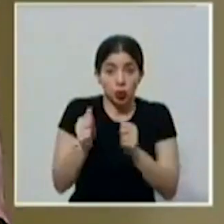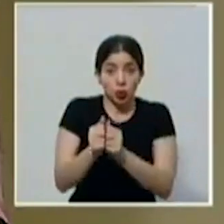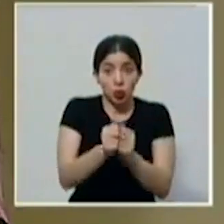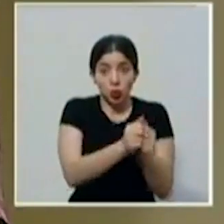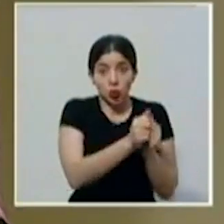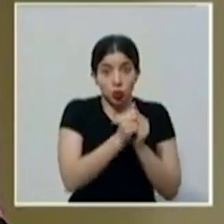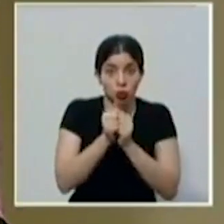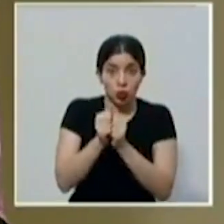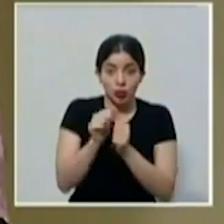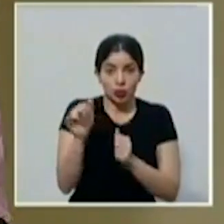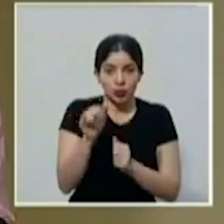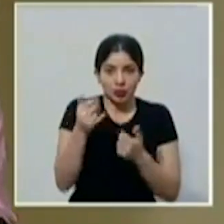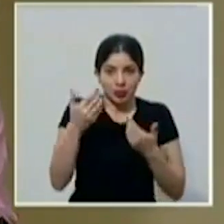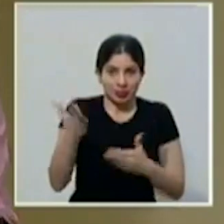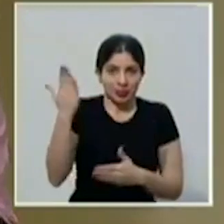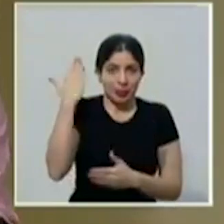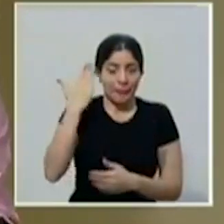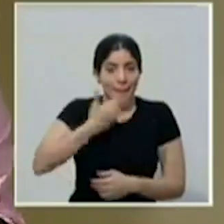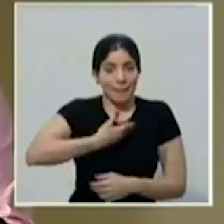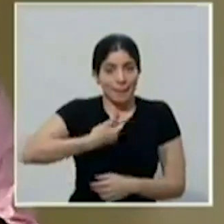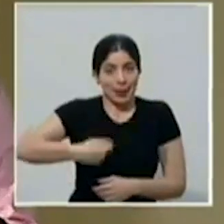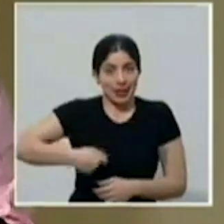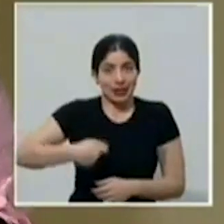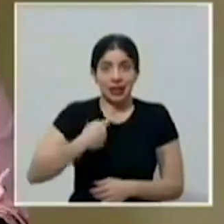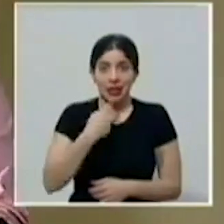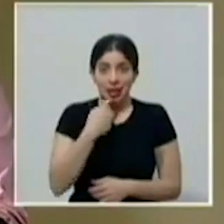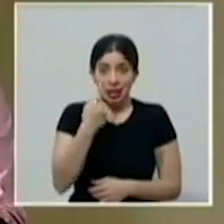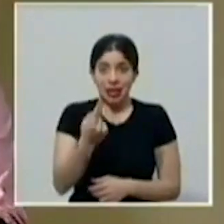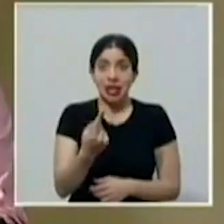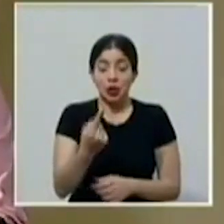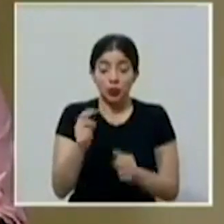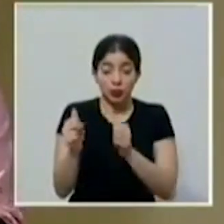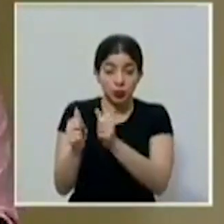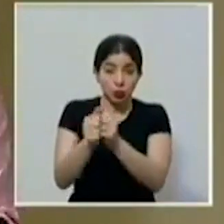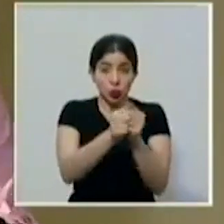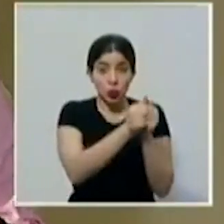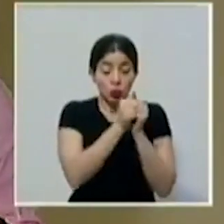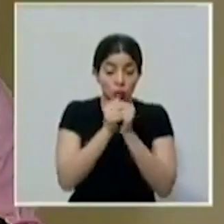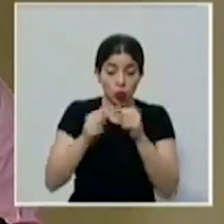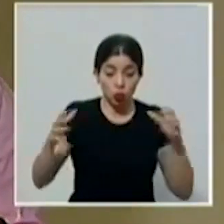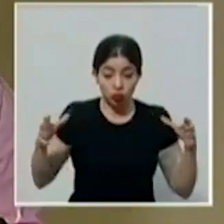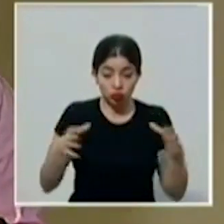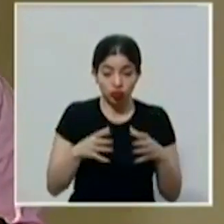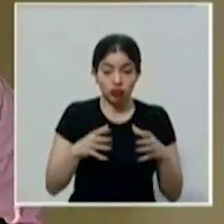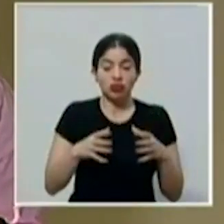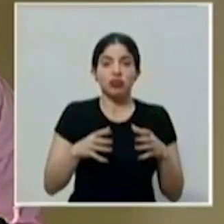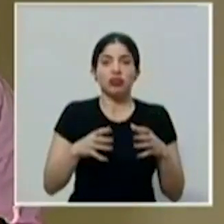como ya lo ha dicho el presidente en otro momento, juntas y juntos.